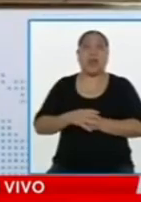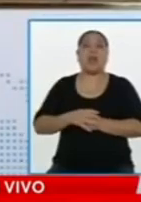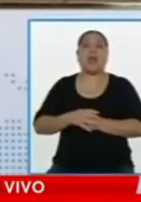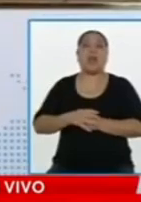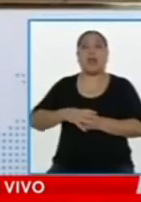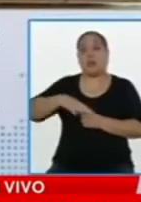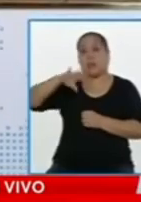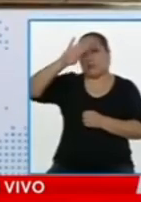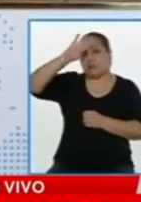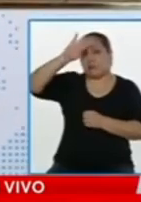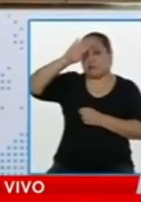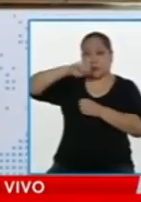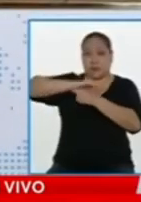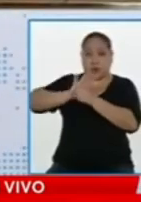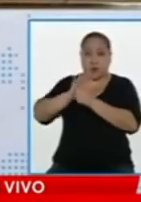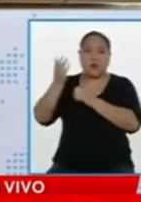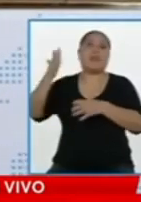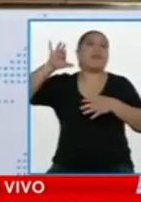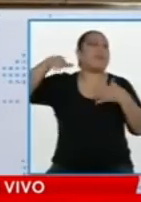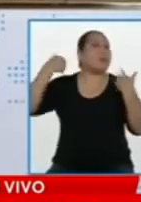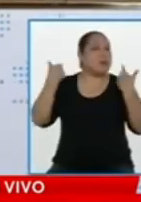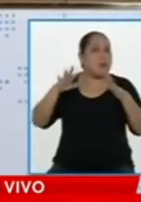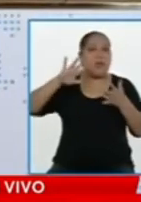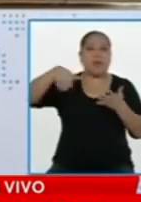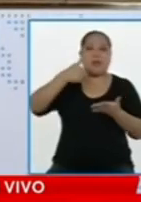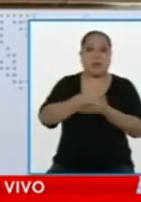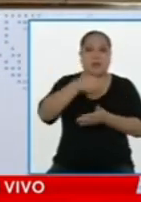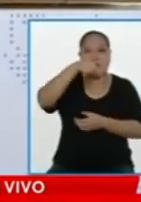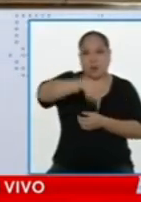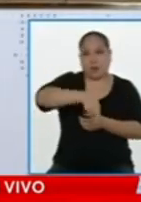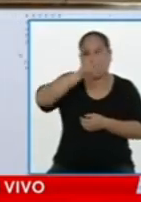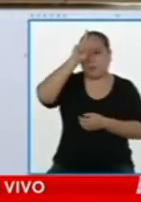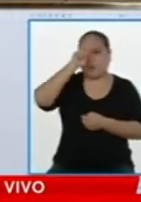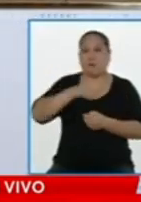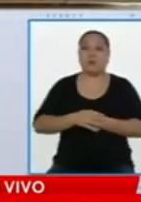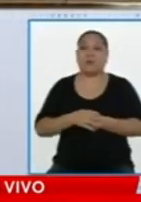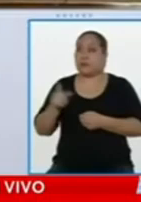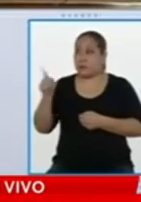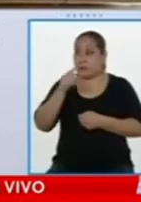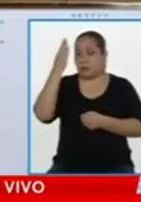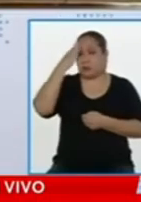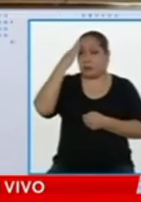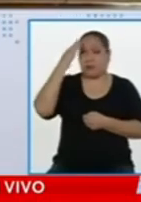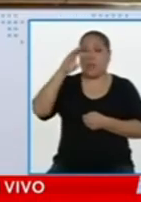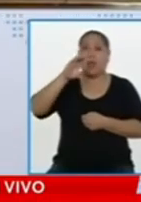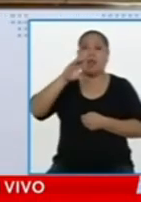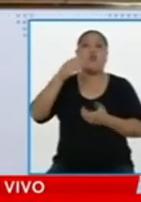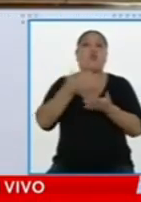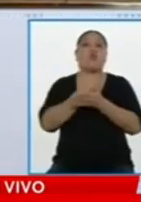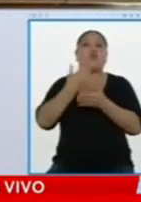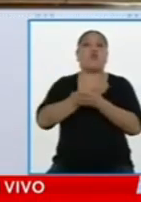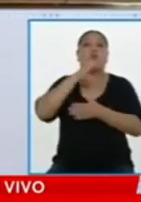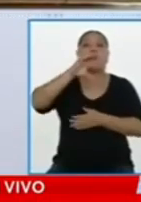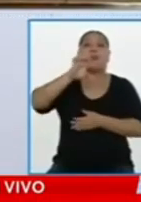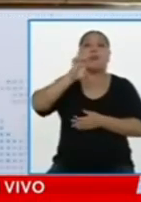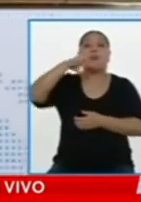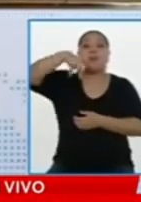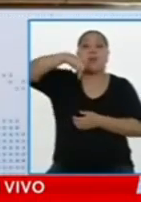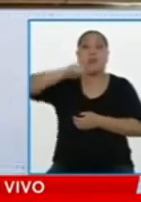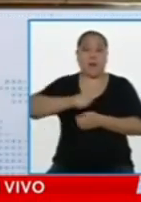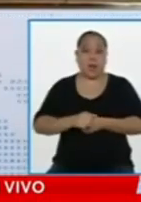que le da vida al movimiento de la venta, a la microventa, a la venta mulatoria, al pequeño impuesto y a las tiendas.